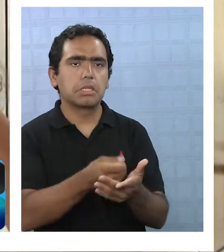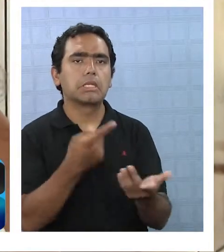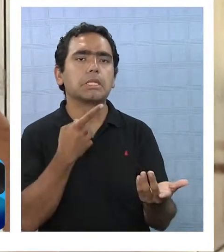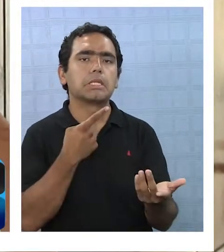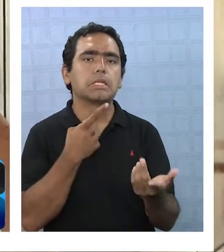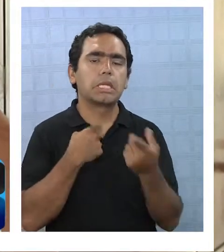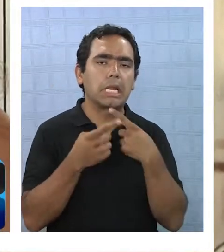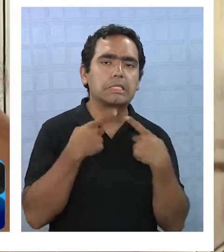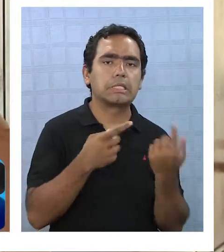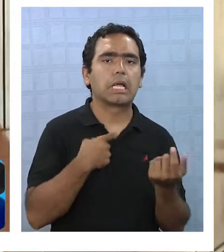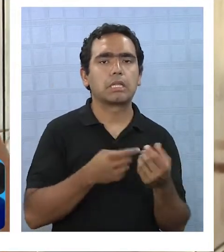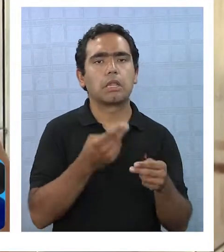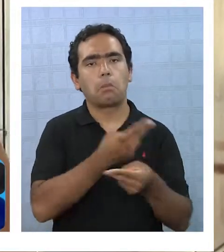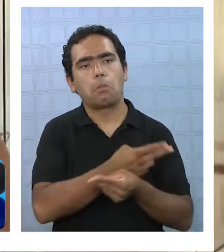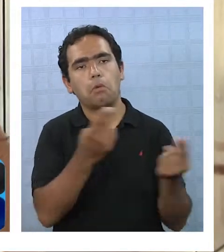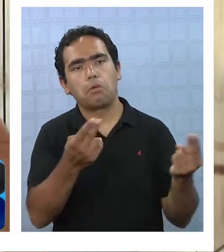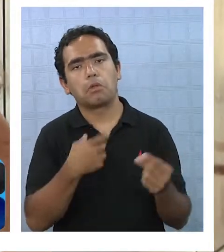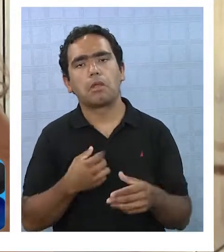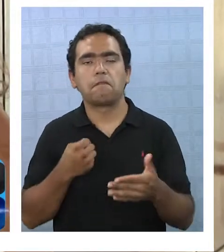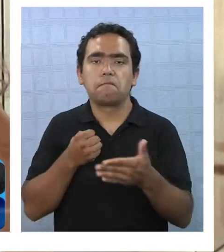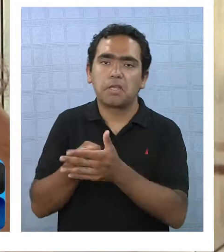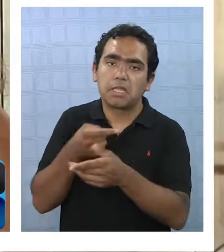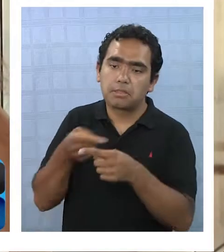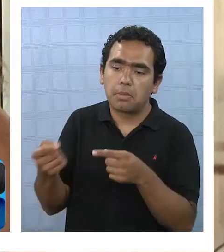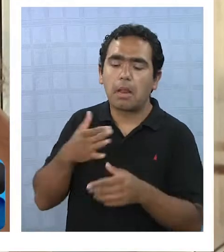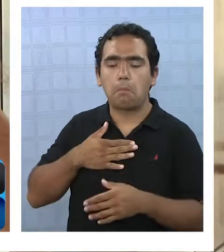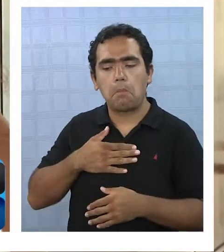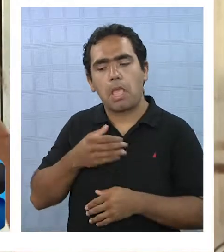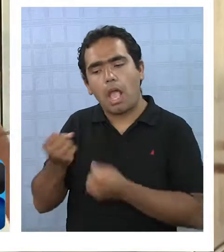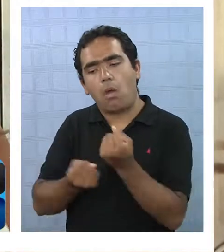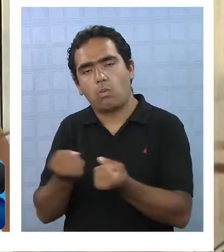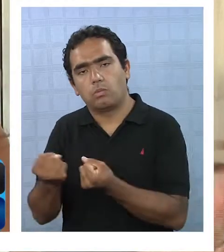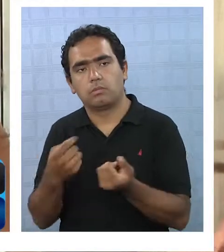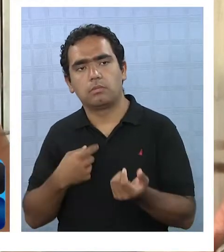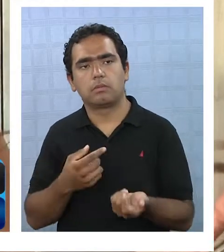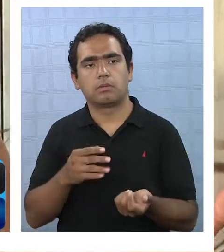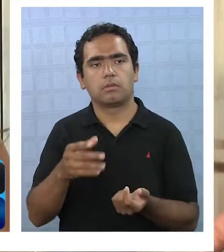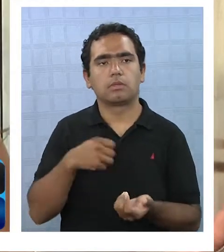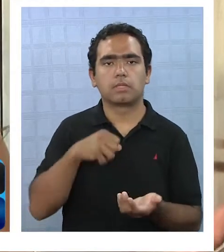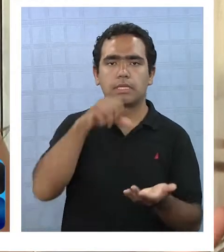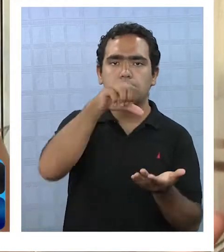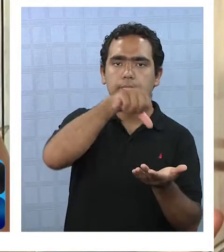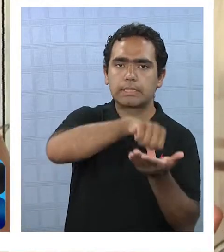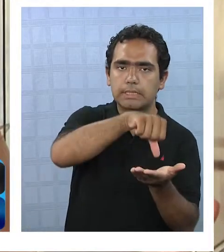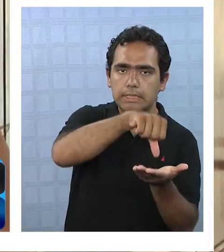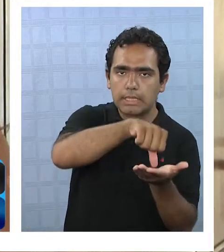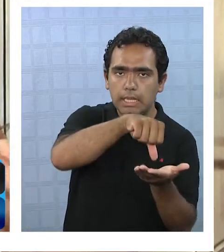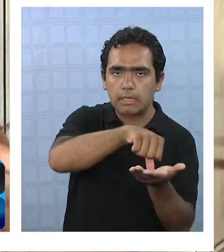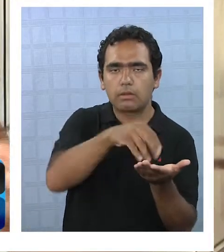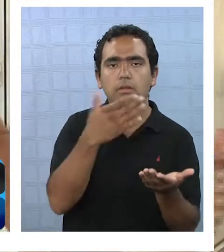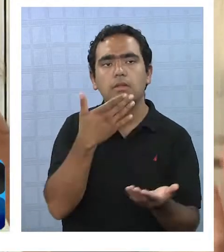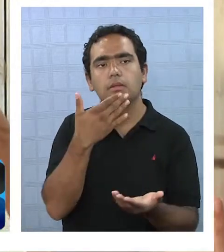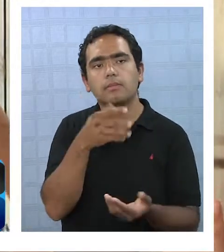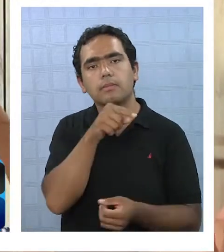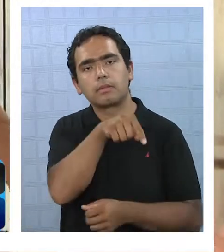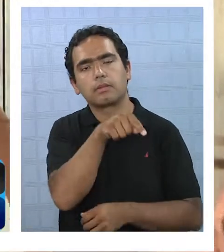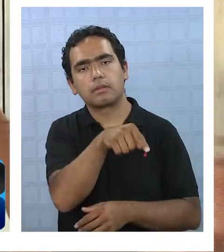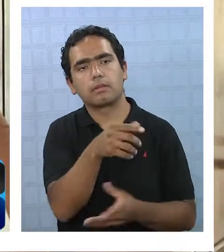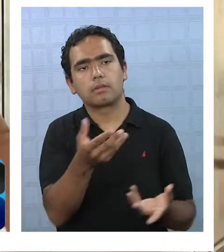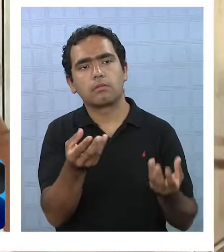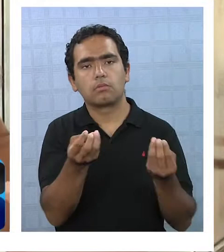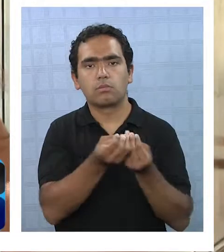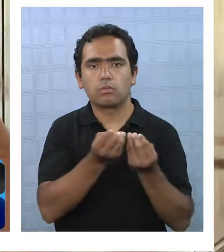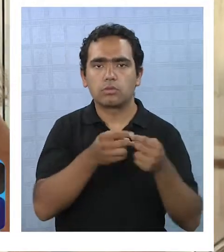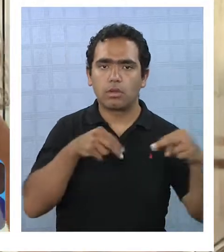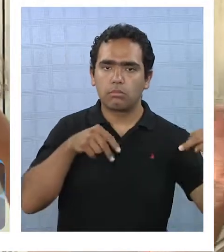transporte público y dejar el auto para el fin de semana. Ocupar que el centro de la ciudad, en el fondo, si va a ser peatonal,